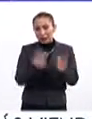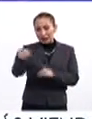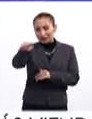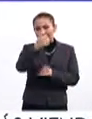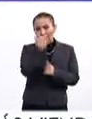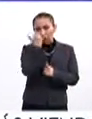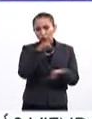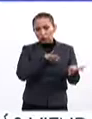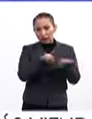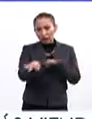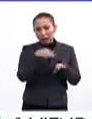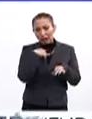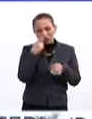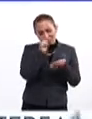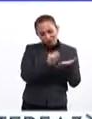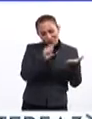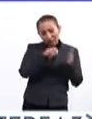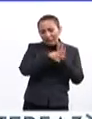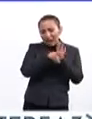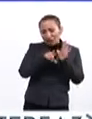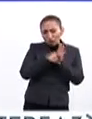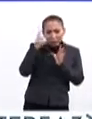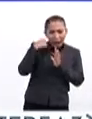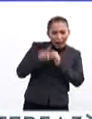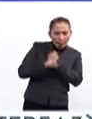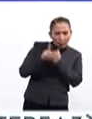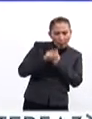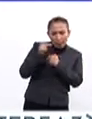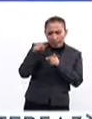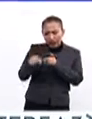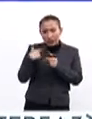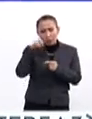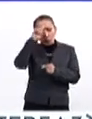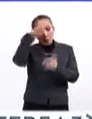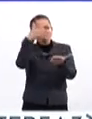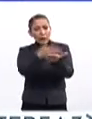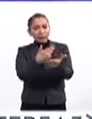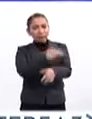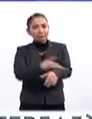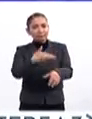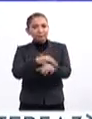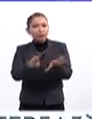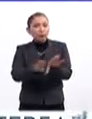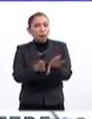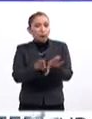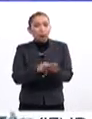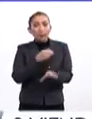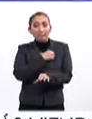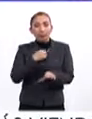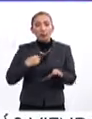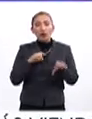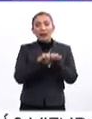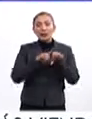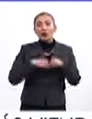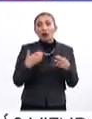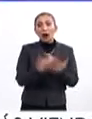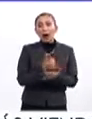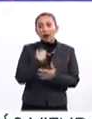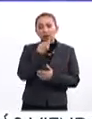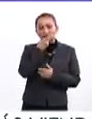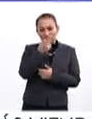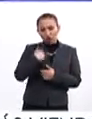los alumnos trabajaron en la guía de metodología para encontrar el problema y dar una propuesta de solución. Miembros del equipo ganador